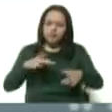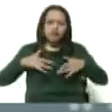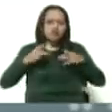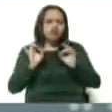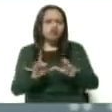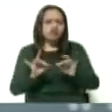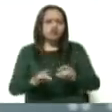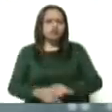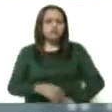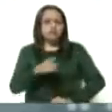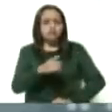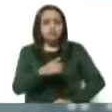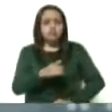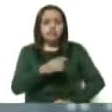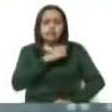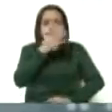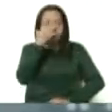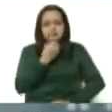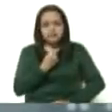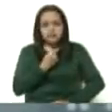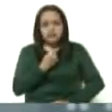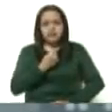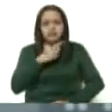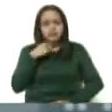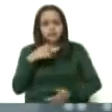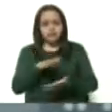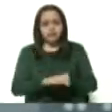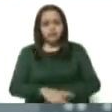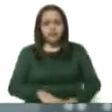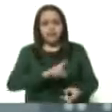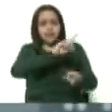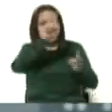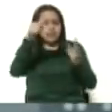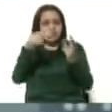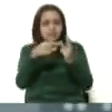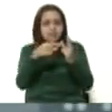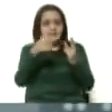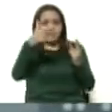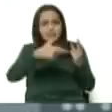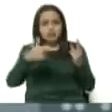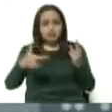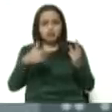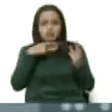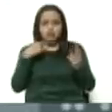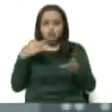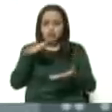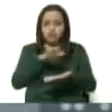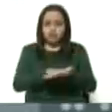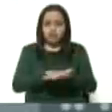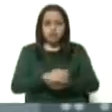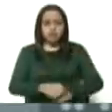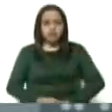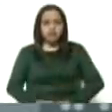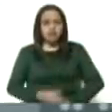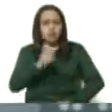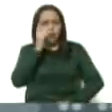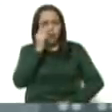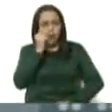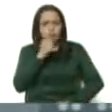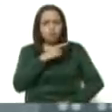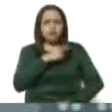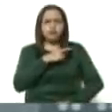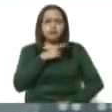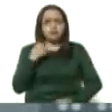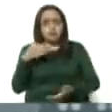tan lamentable pérdida. El tercer caso de un venezolano de compatriotas fallecido